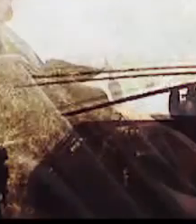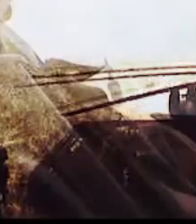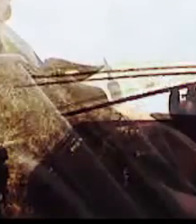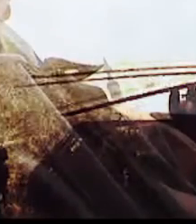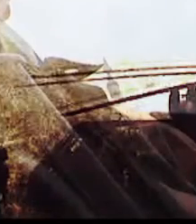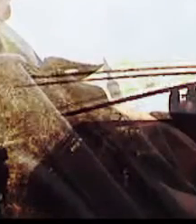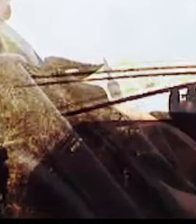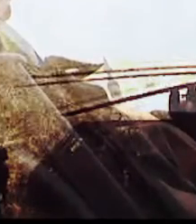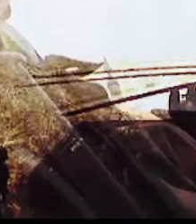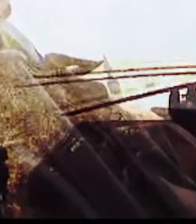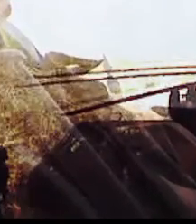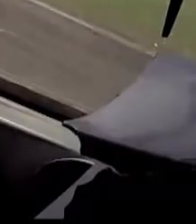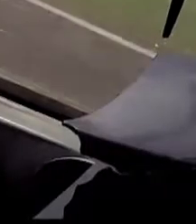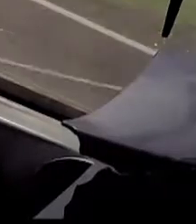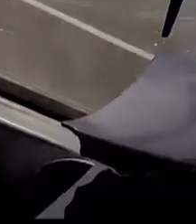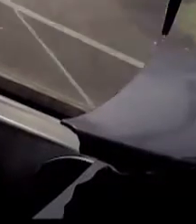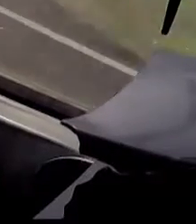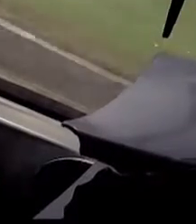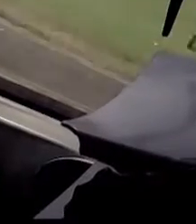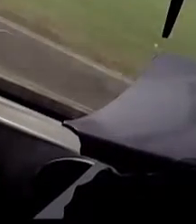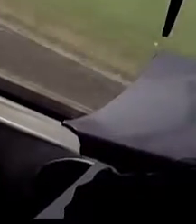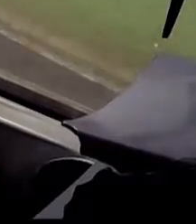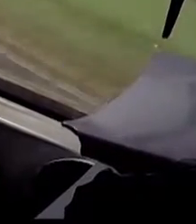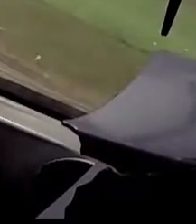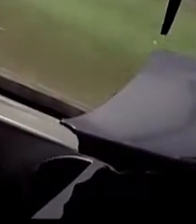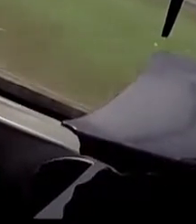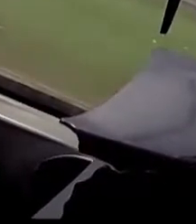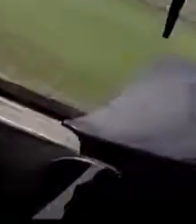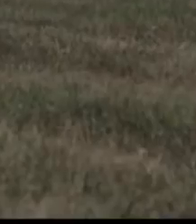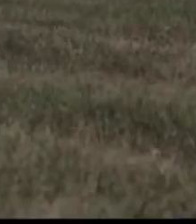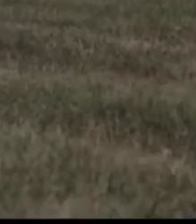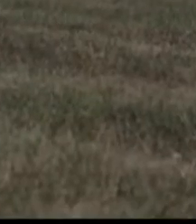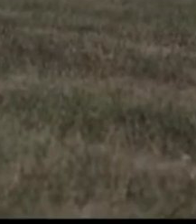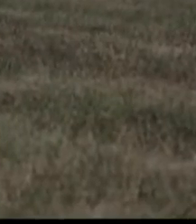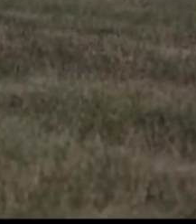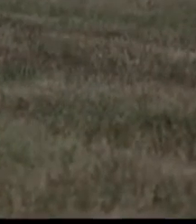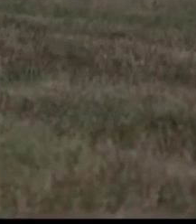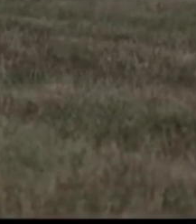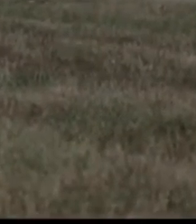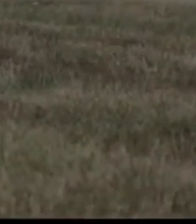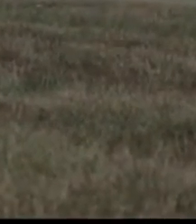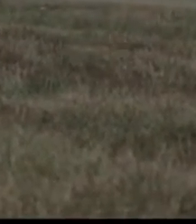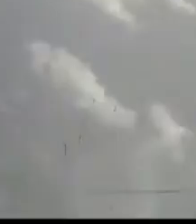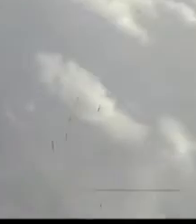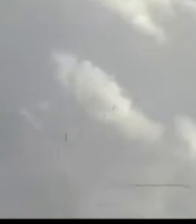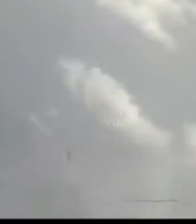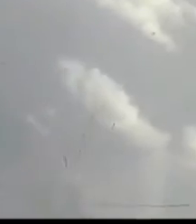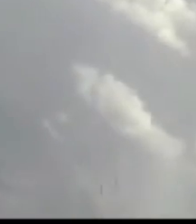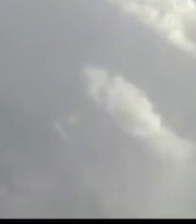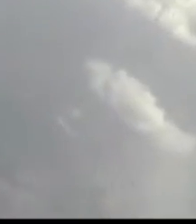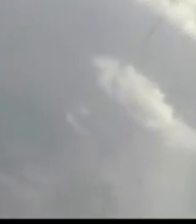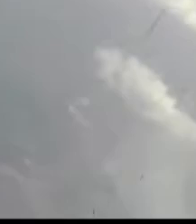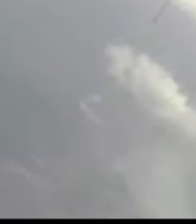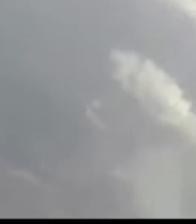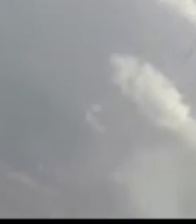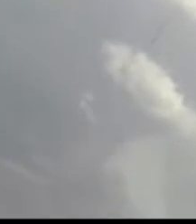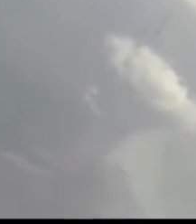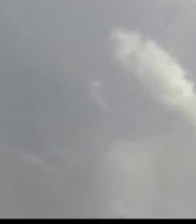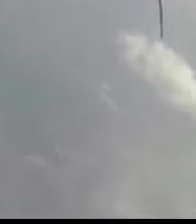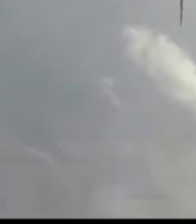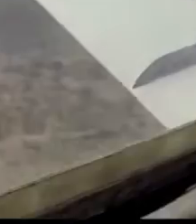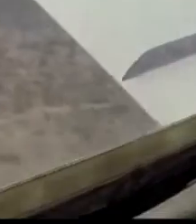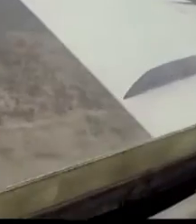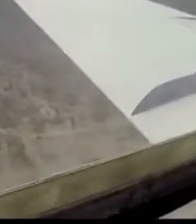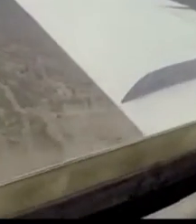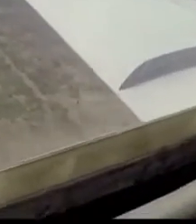La Fuerza Aérea son los fieles defensores de la República y han hecho grande a nuestra patria. Cada vez que vuela un avión de la